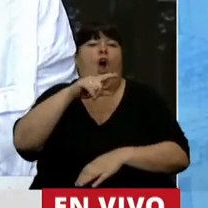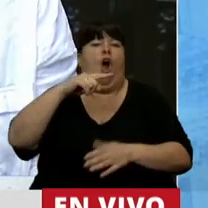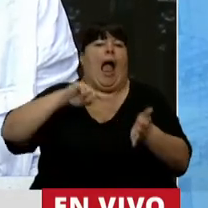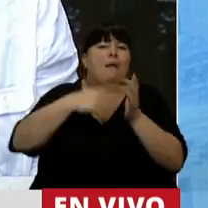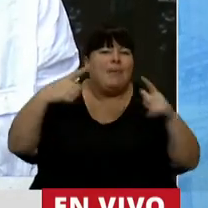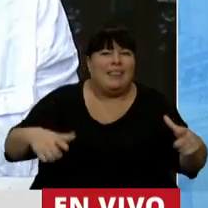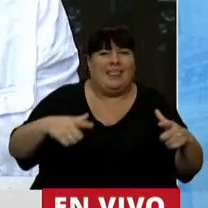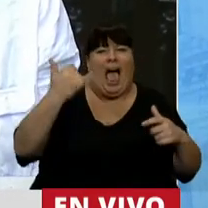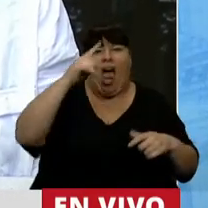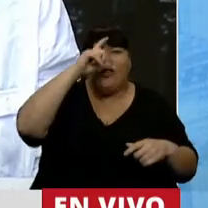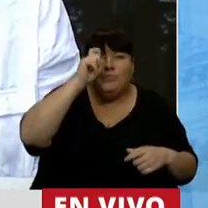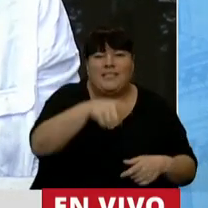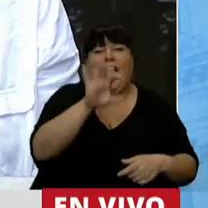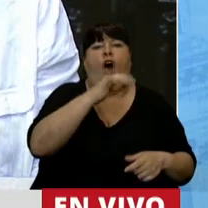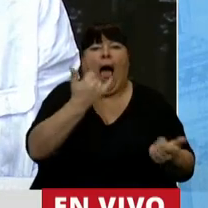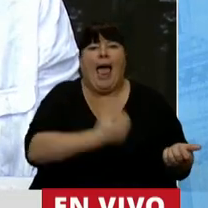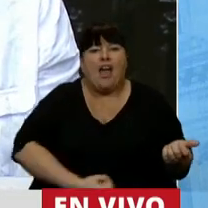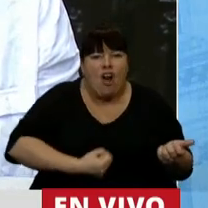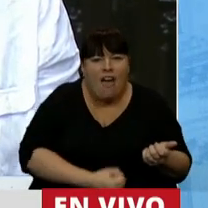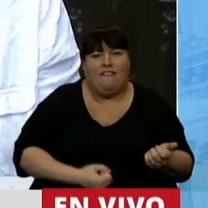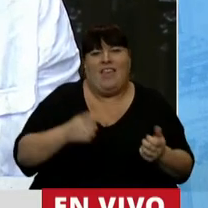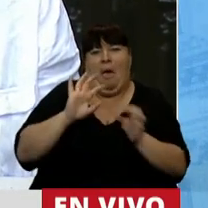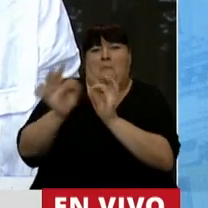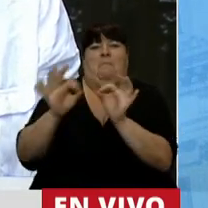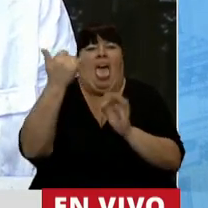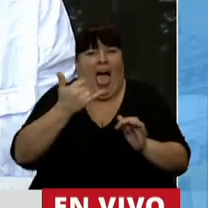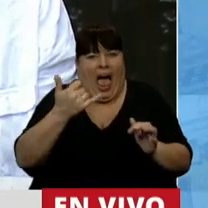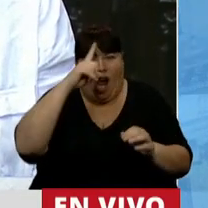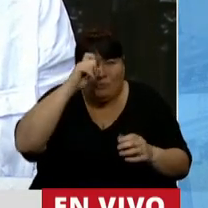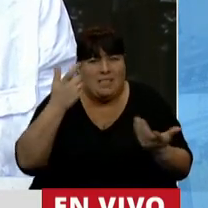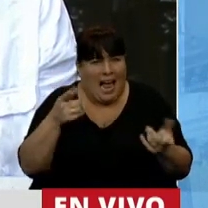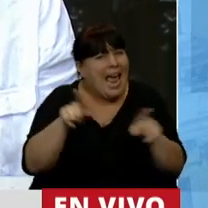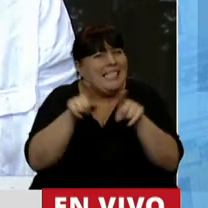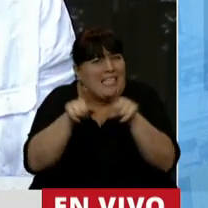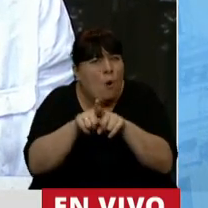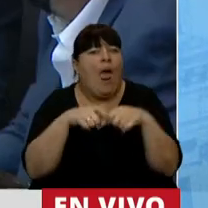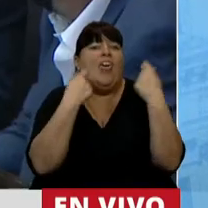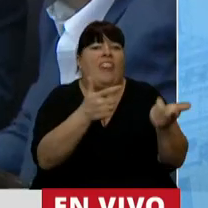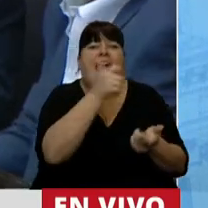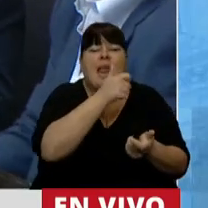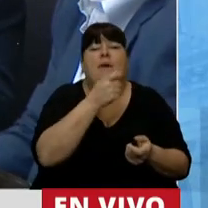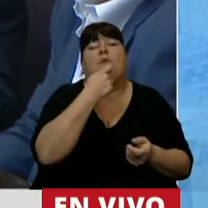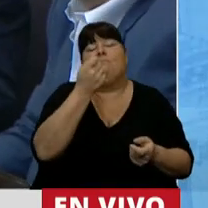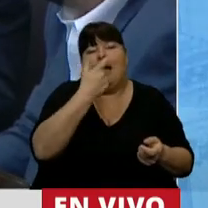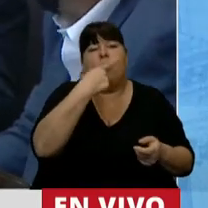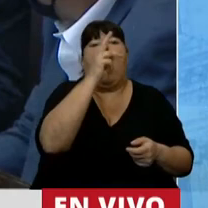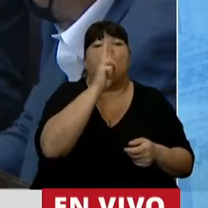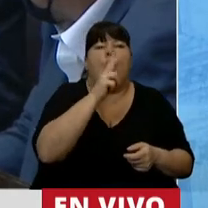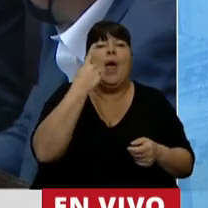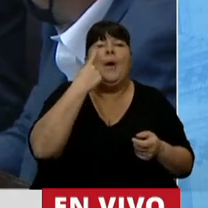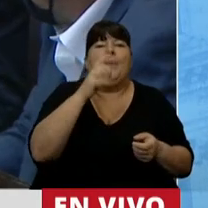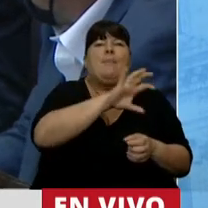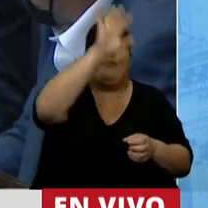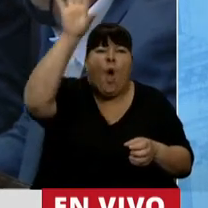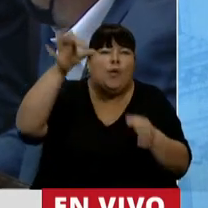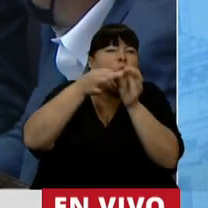Aires que tienen un hospital o un ecografista en la esquina de su casa es lo mismo que suministrárselo a una mujer en el interior